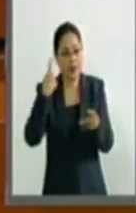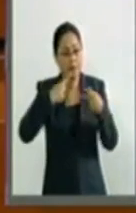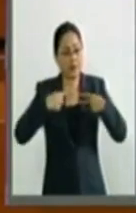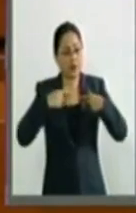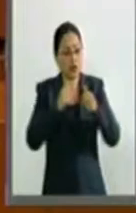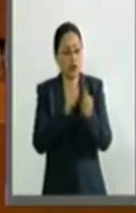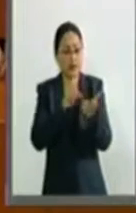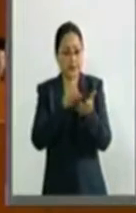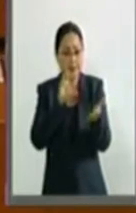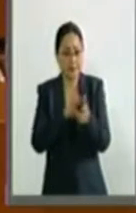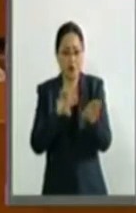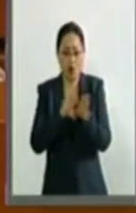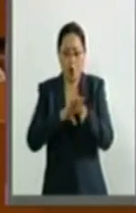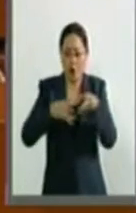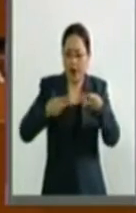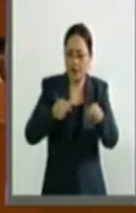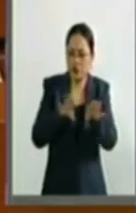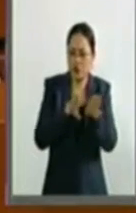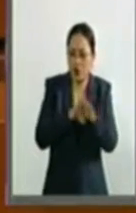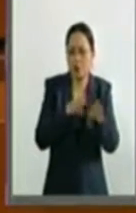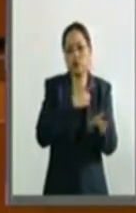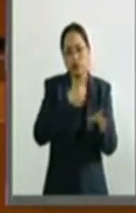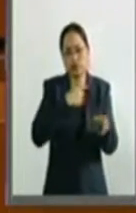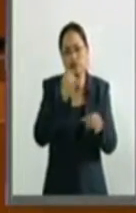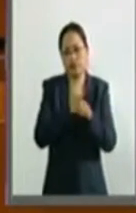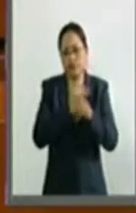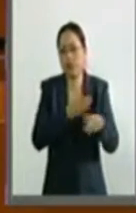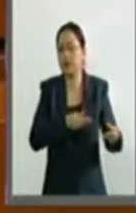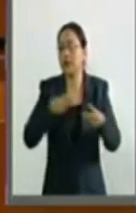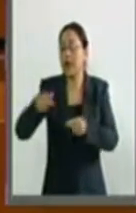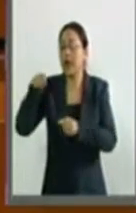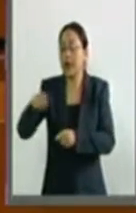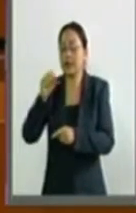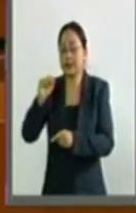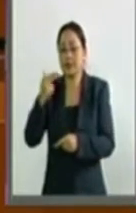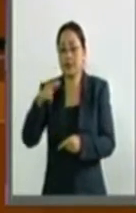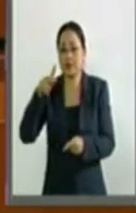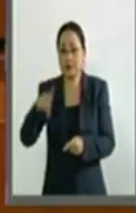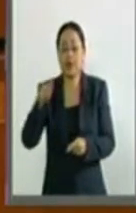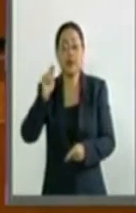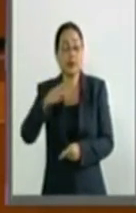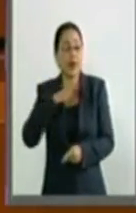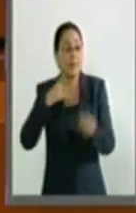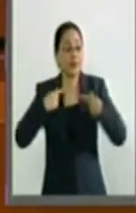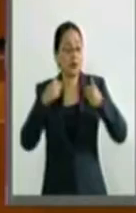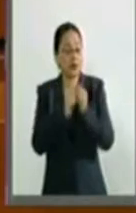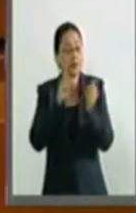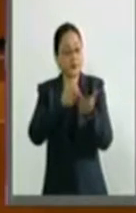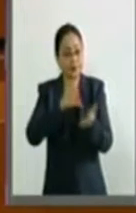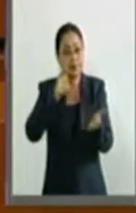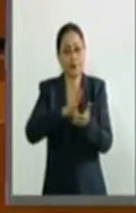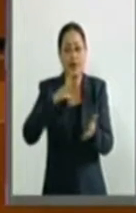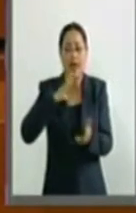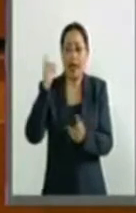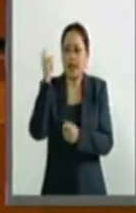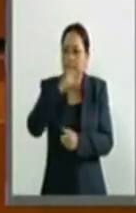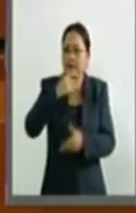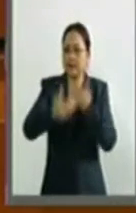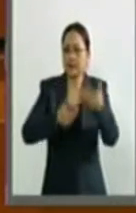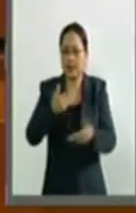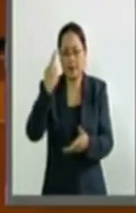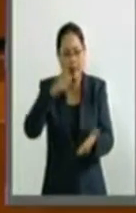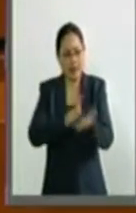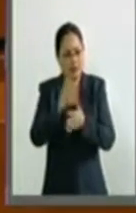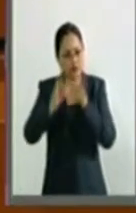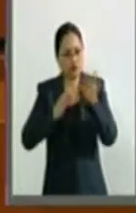discapacidad. Porque las personas con discapacidad enfrentan múltiples dificultades para ejercer con plenitud sus derechos,